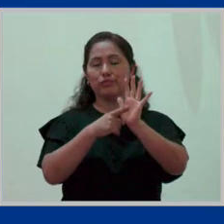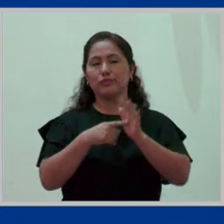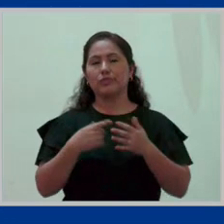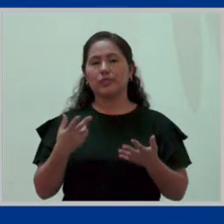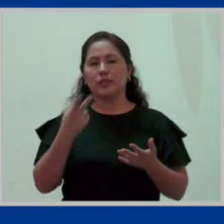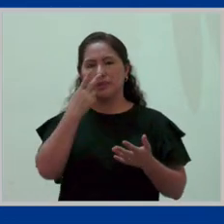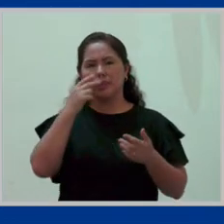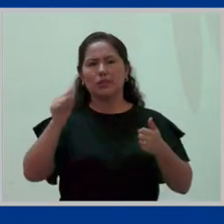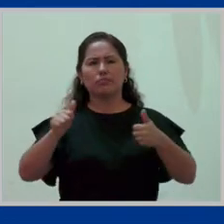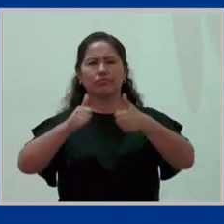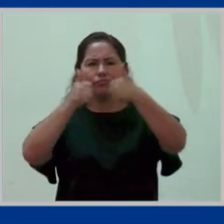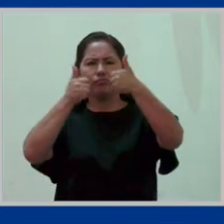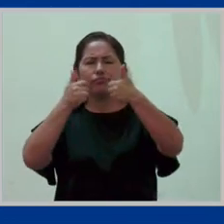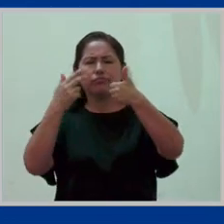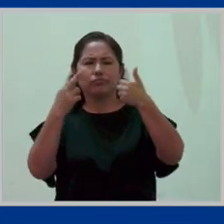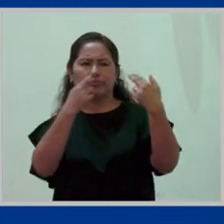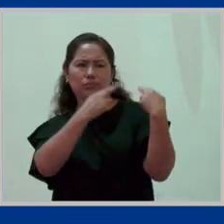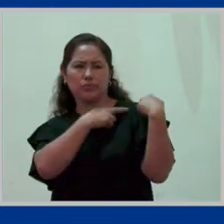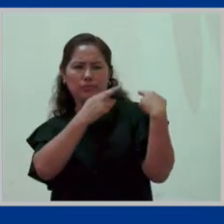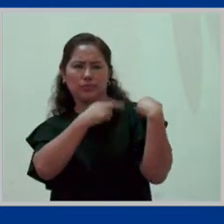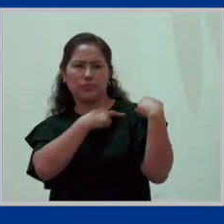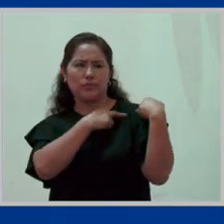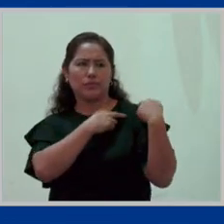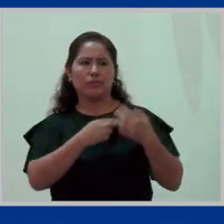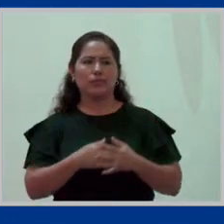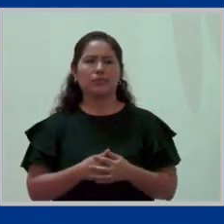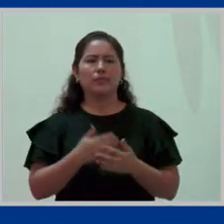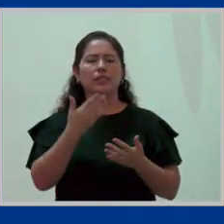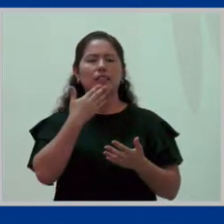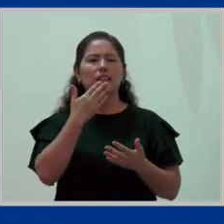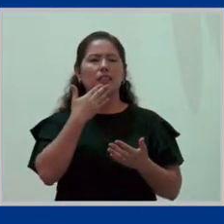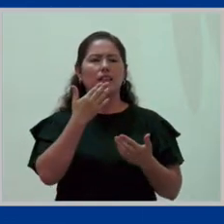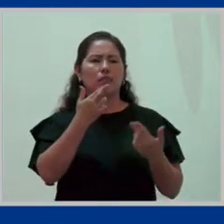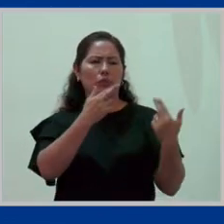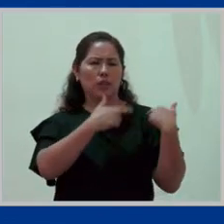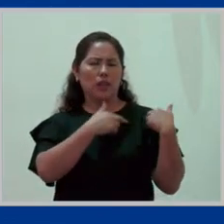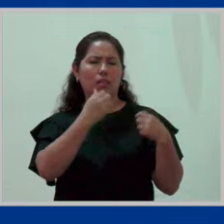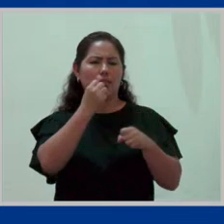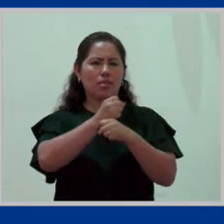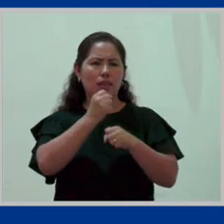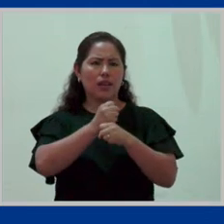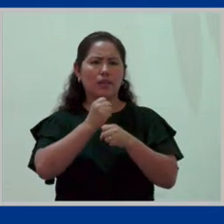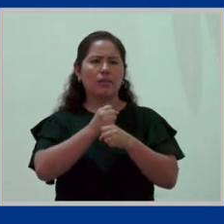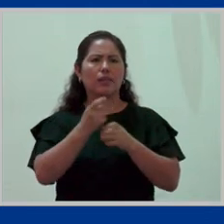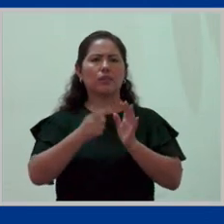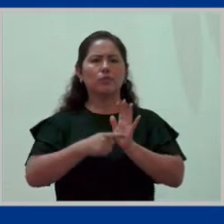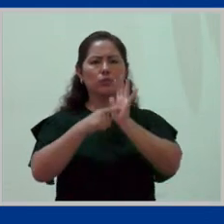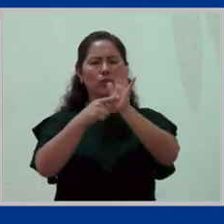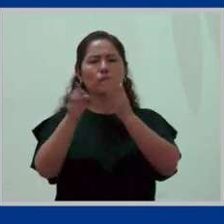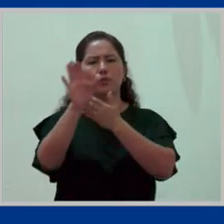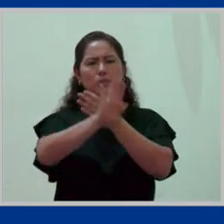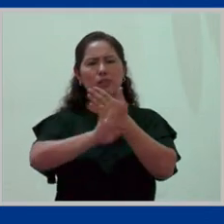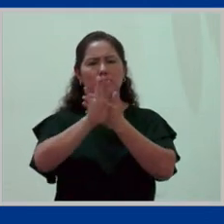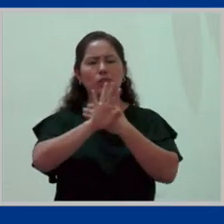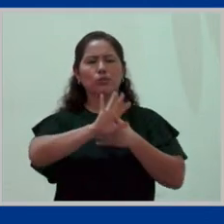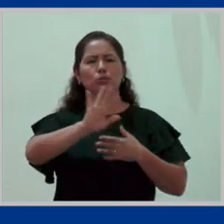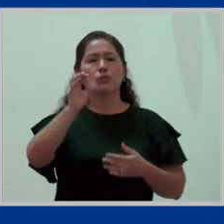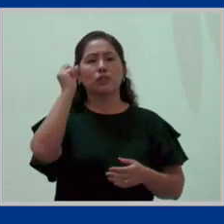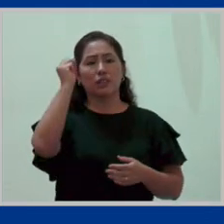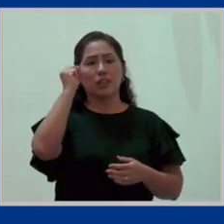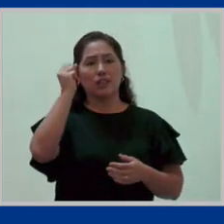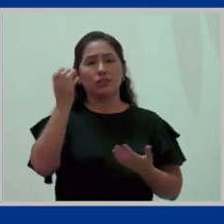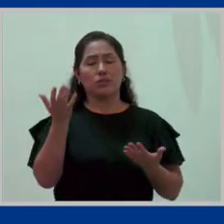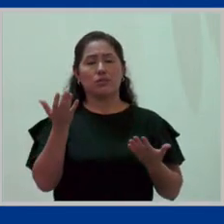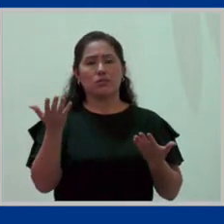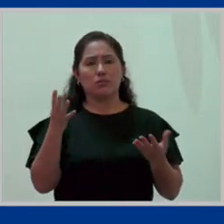asumido, sin duda, por el Ministerio de Trabajo y Promoción del Empleo, la Dirección de Promoción y Protección de los Derechos Fundamentales también, de